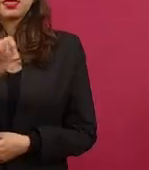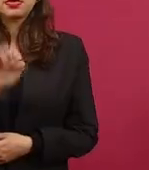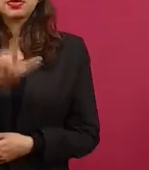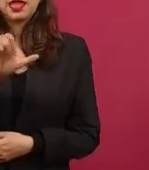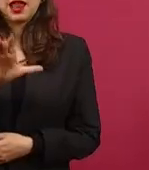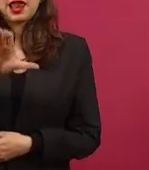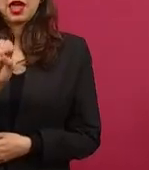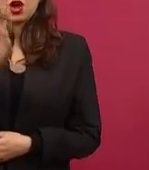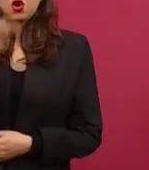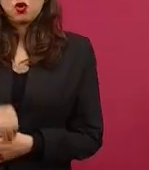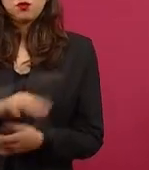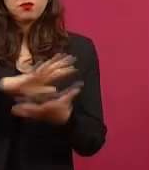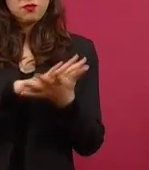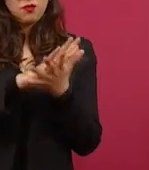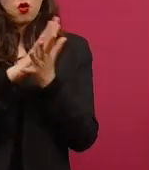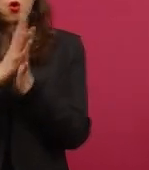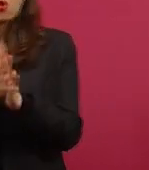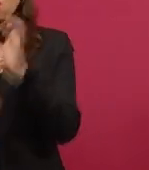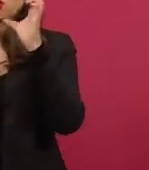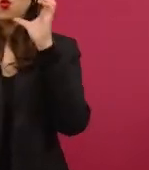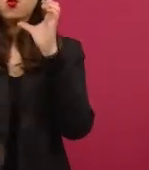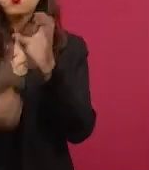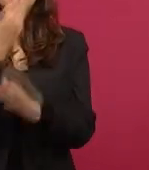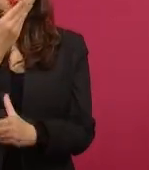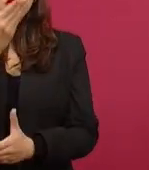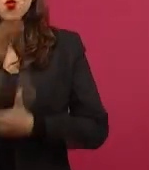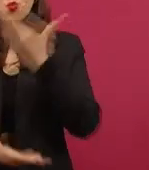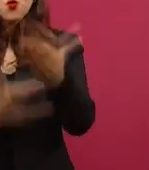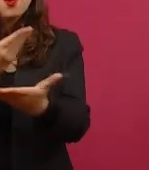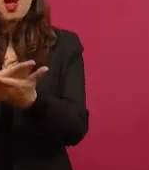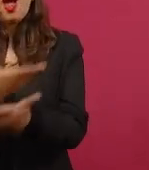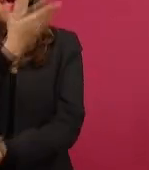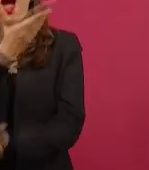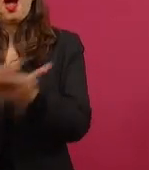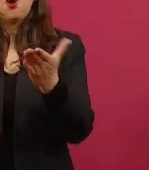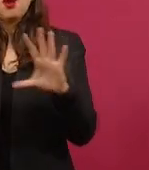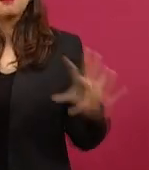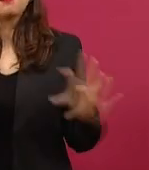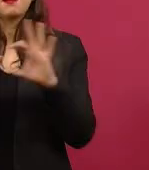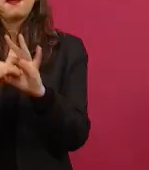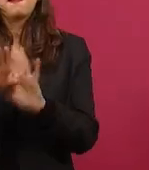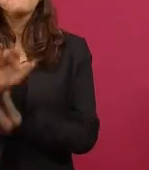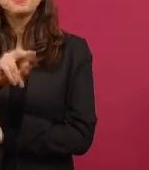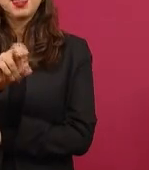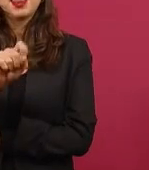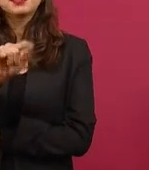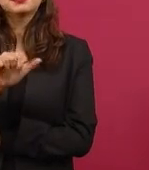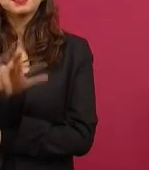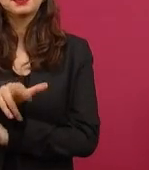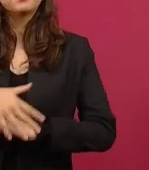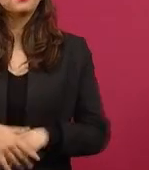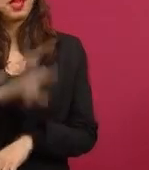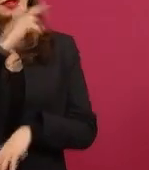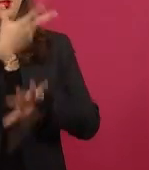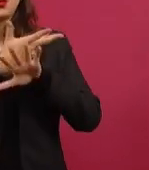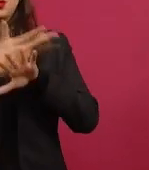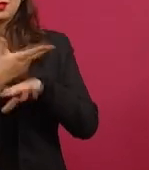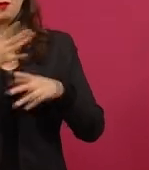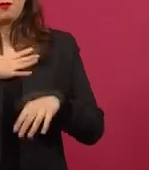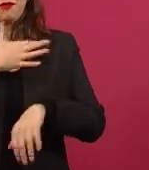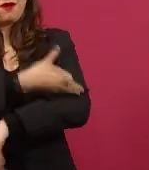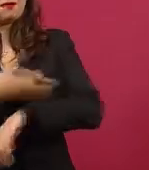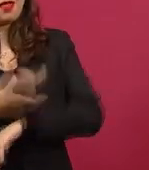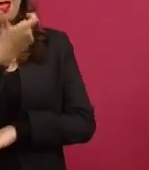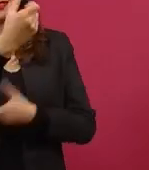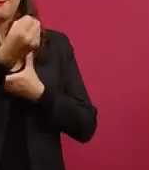en Telecom nos transformamos para darte más ahora somos financiera para el bienestar para la remesa son mi